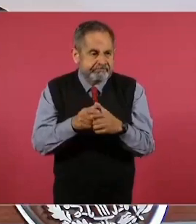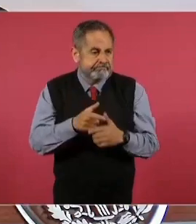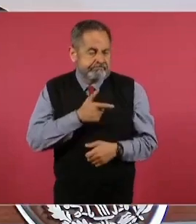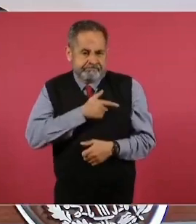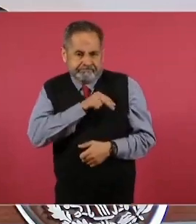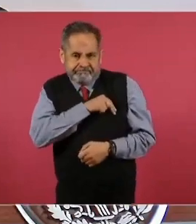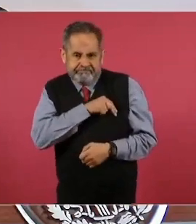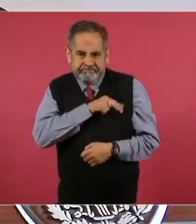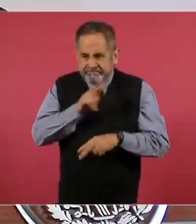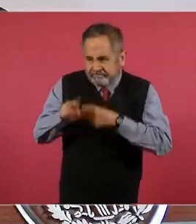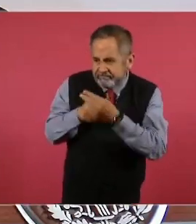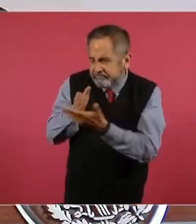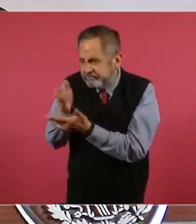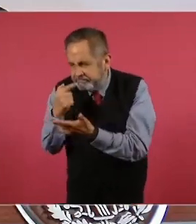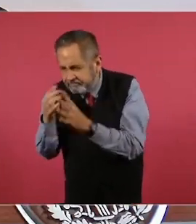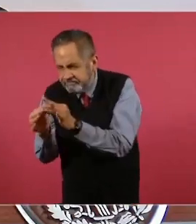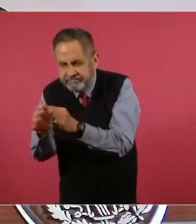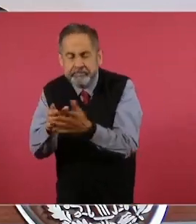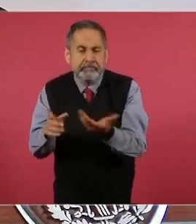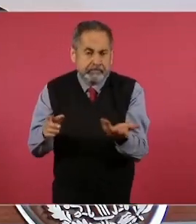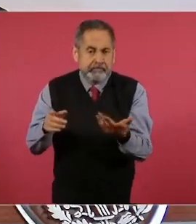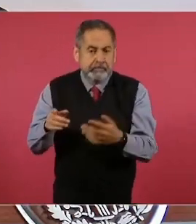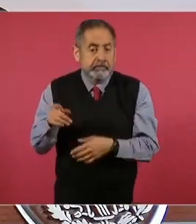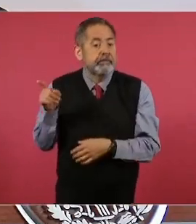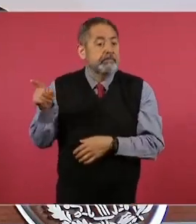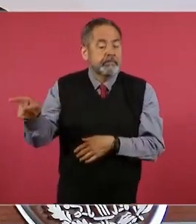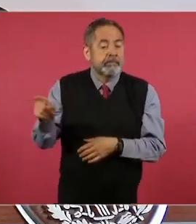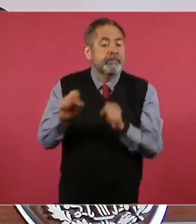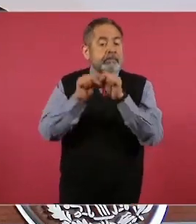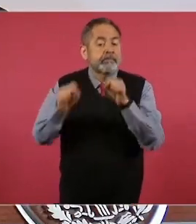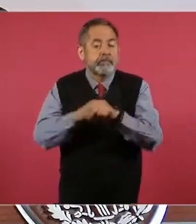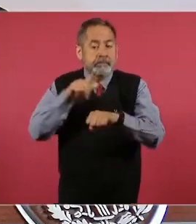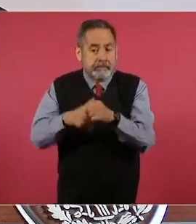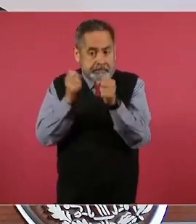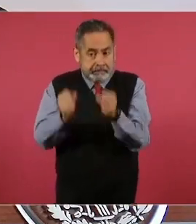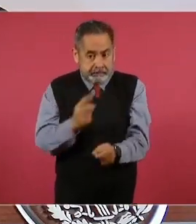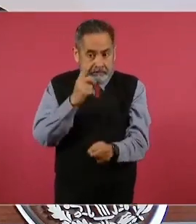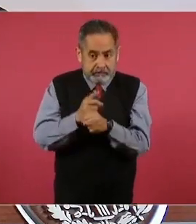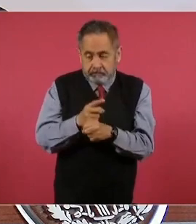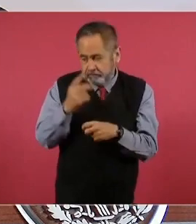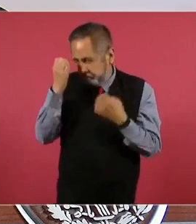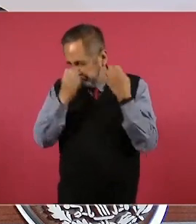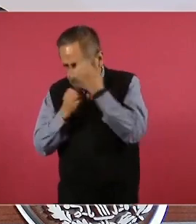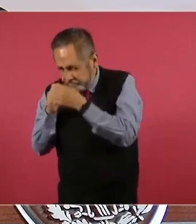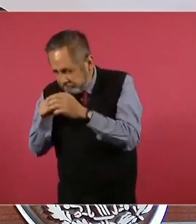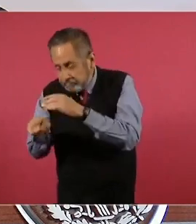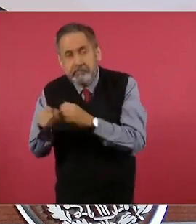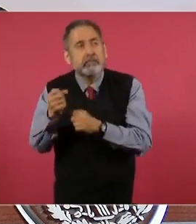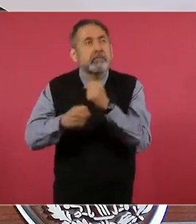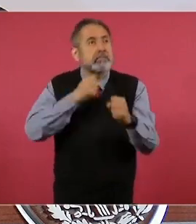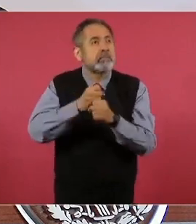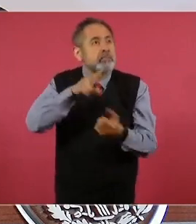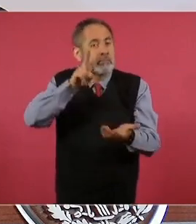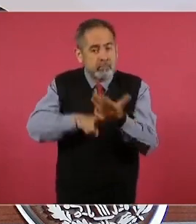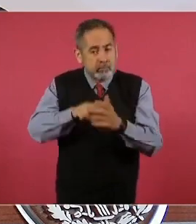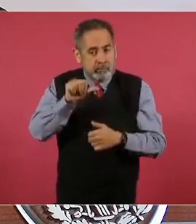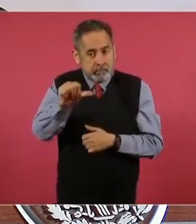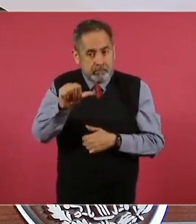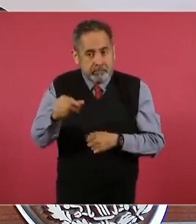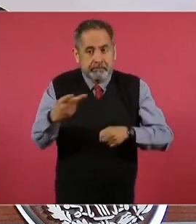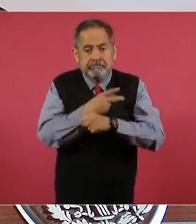De acuerdo con información del Secretariado Ejecutivo del Sistema Nacional de Seguridad Pública, en dos mil dieciséis,